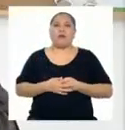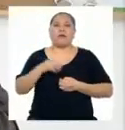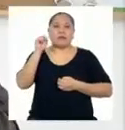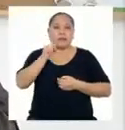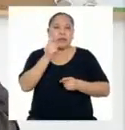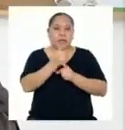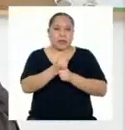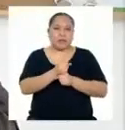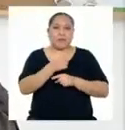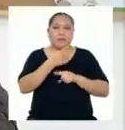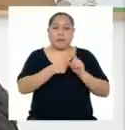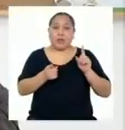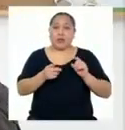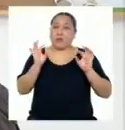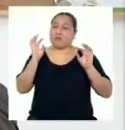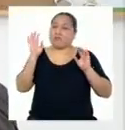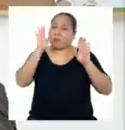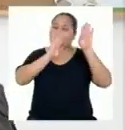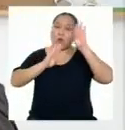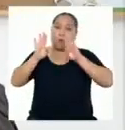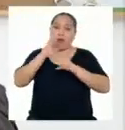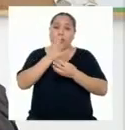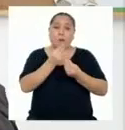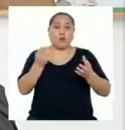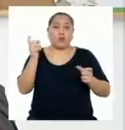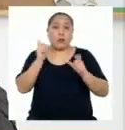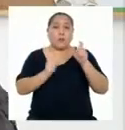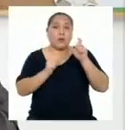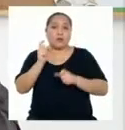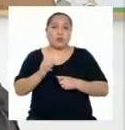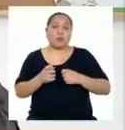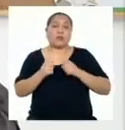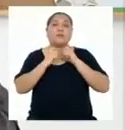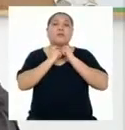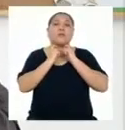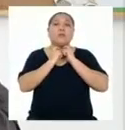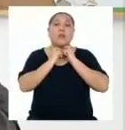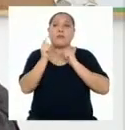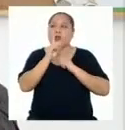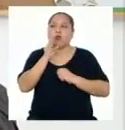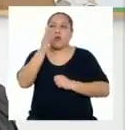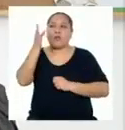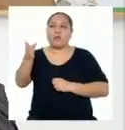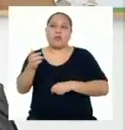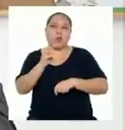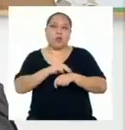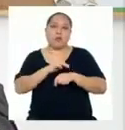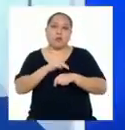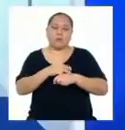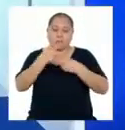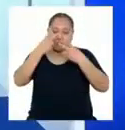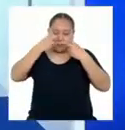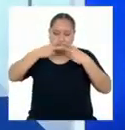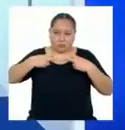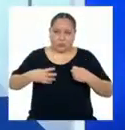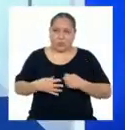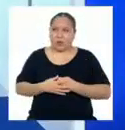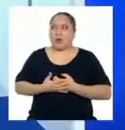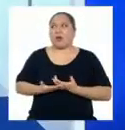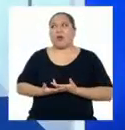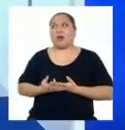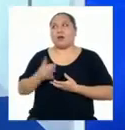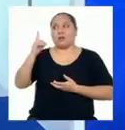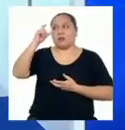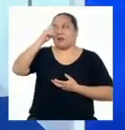alarmante es que muchas personas quizá tienen la deficiencia y no han acudido al médico para diagnosticarse. Ahí es